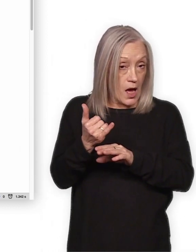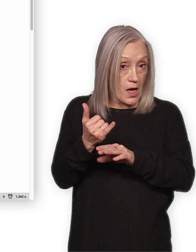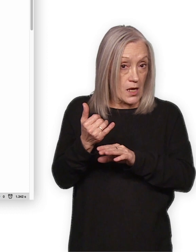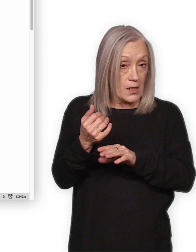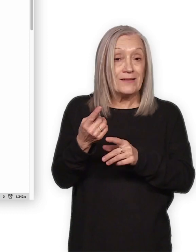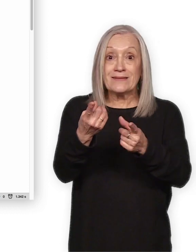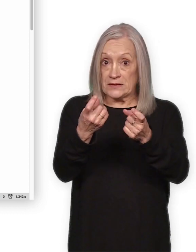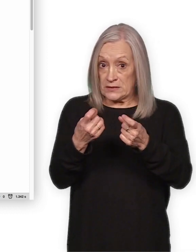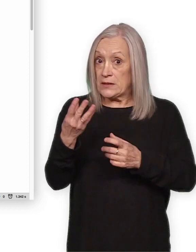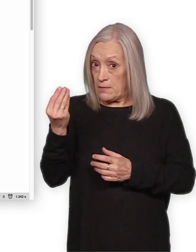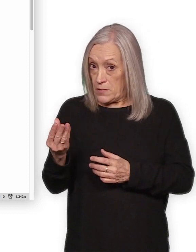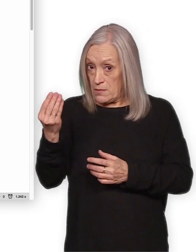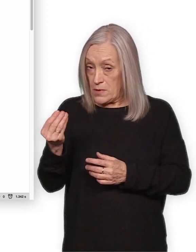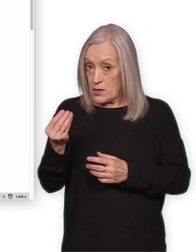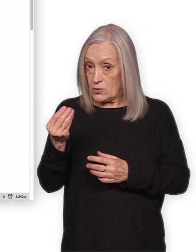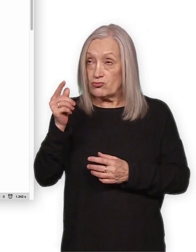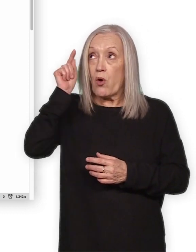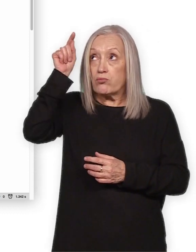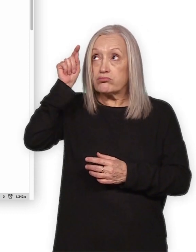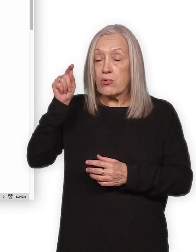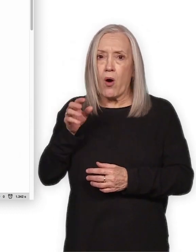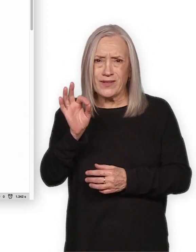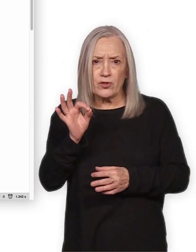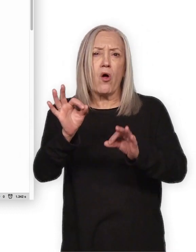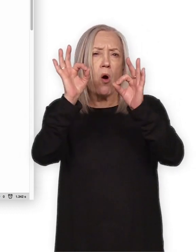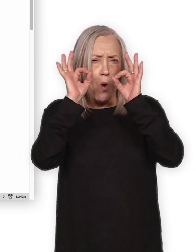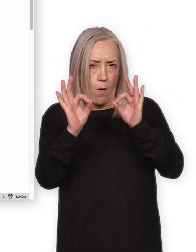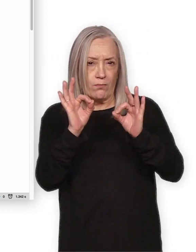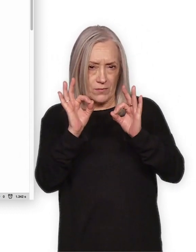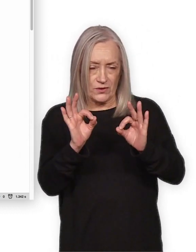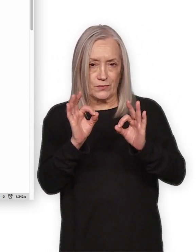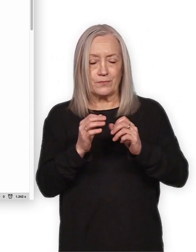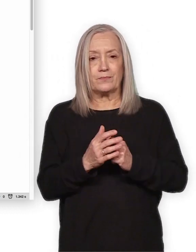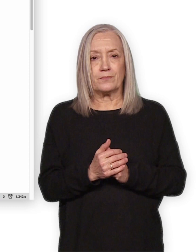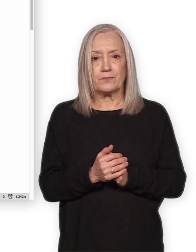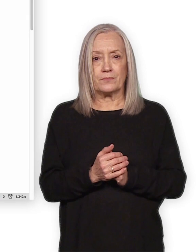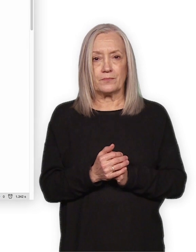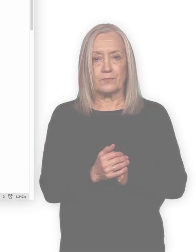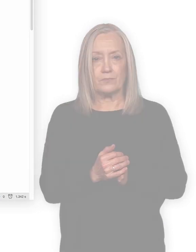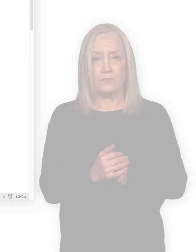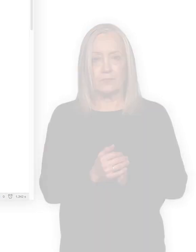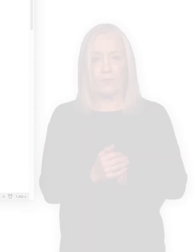leyenda. Para imprimir, es necesario que completes todos los campos obligatorios.